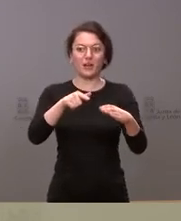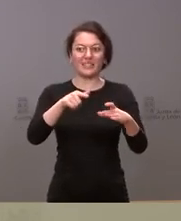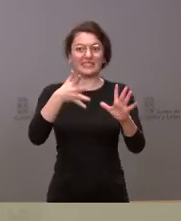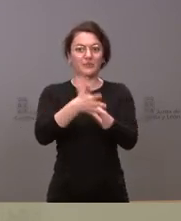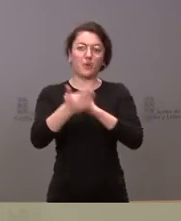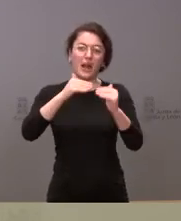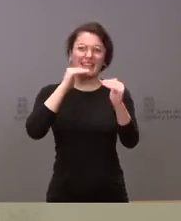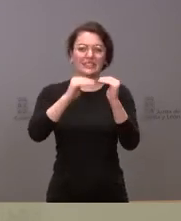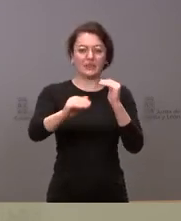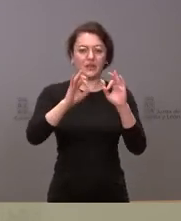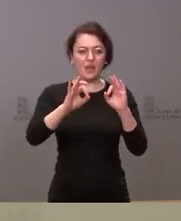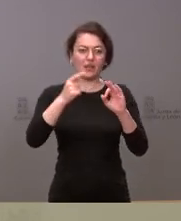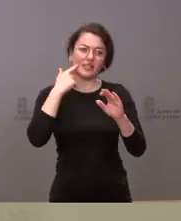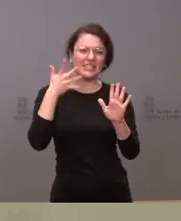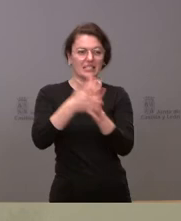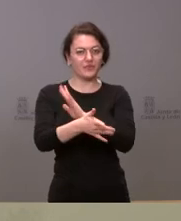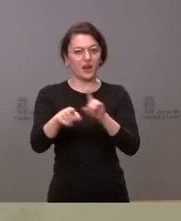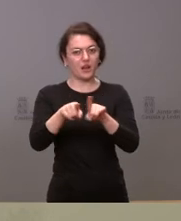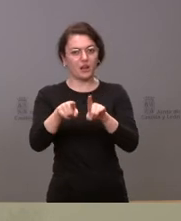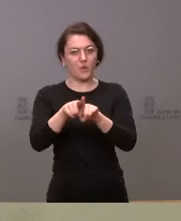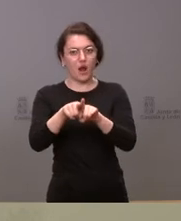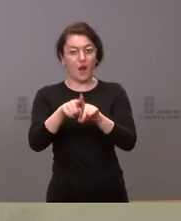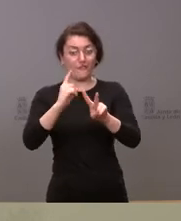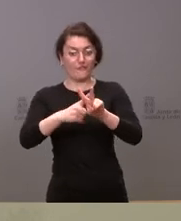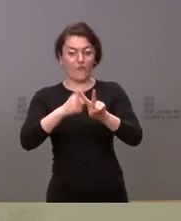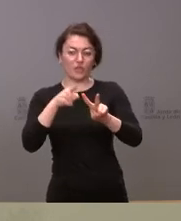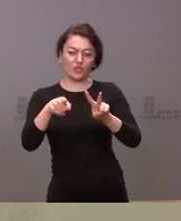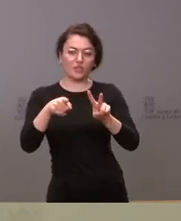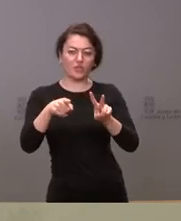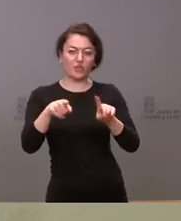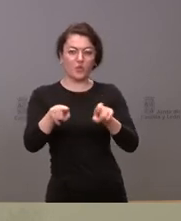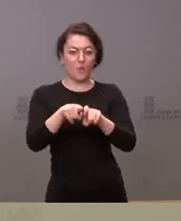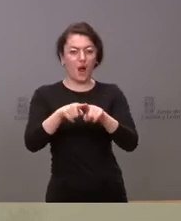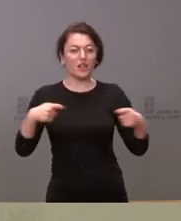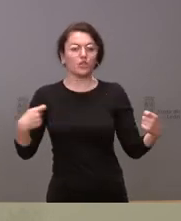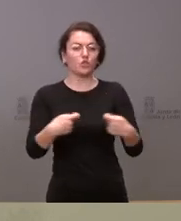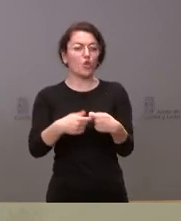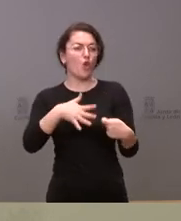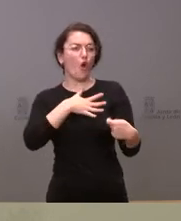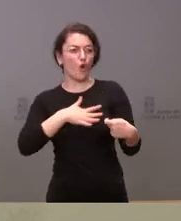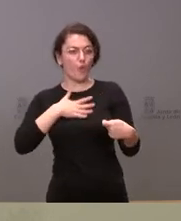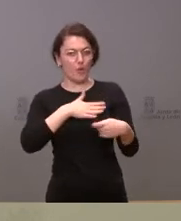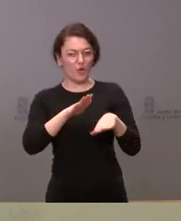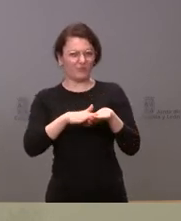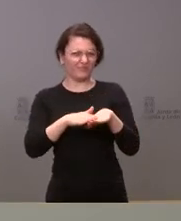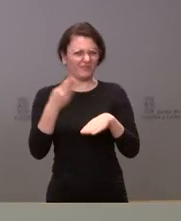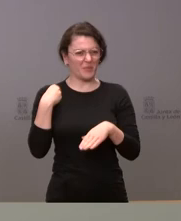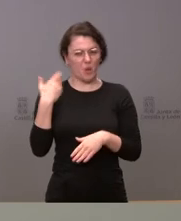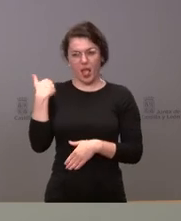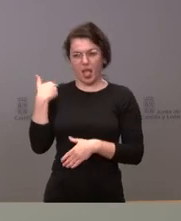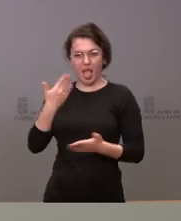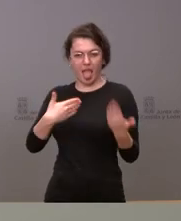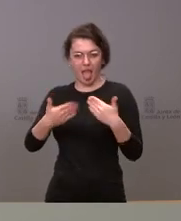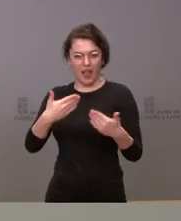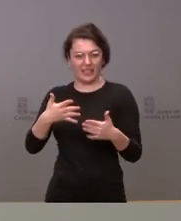¿es un socio cómodo a la vista de las conversaciones que se han desarrollado en estas últimas semanas? Pues a